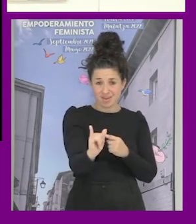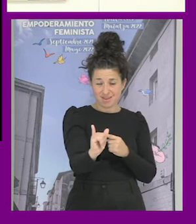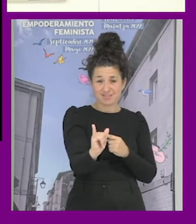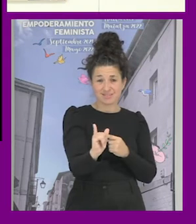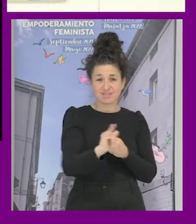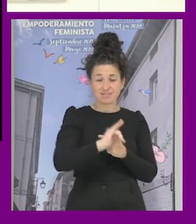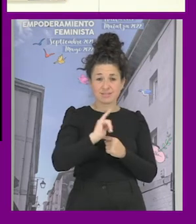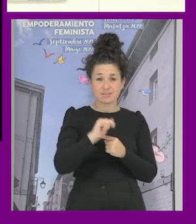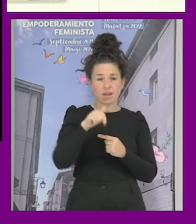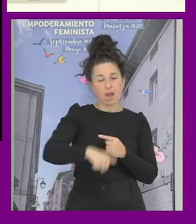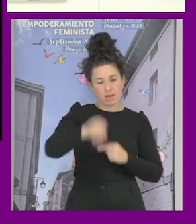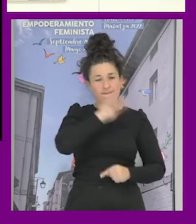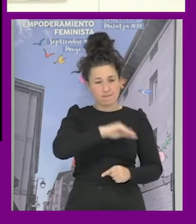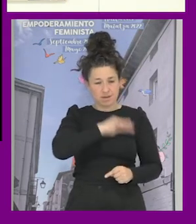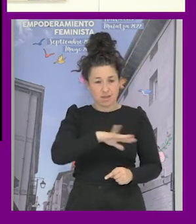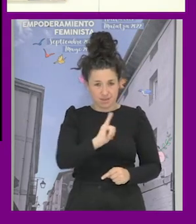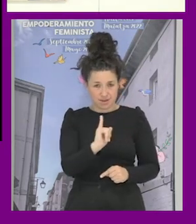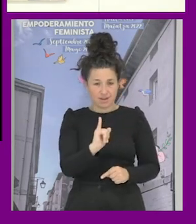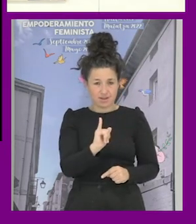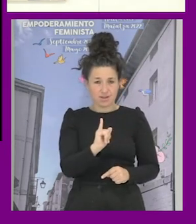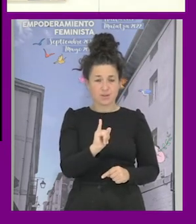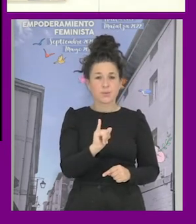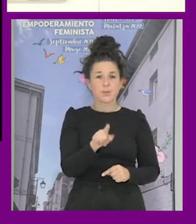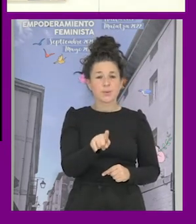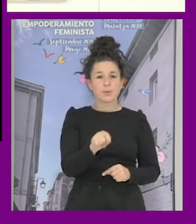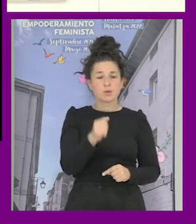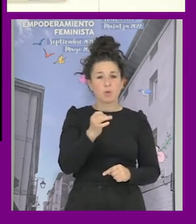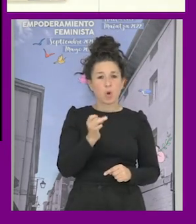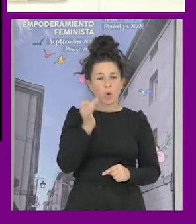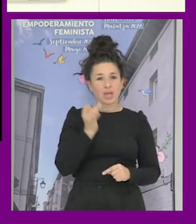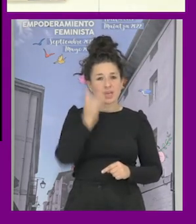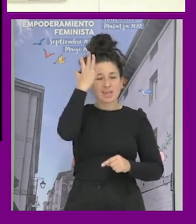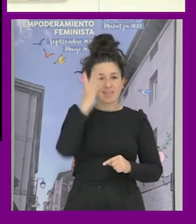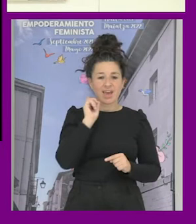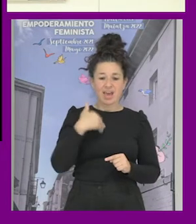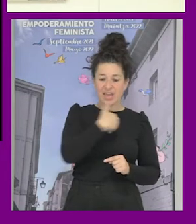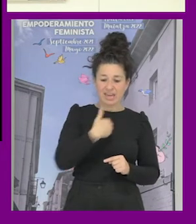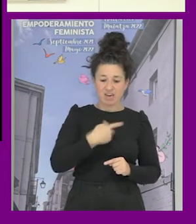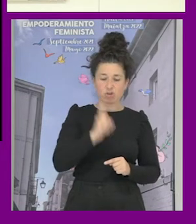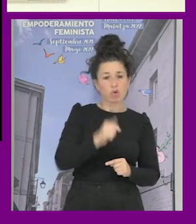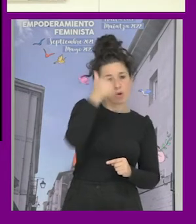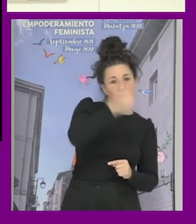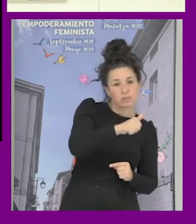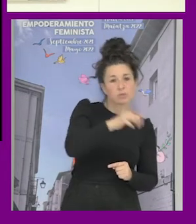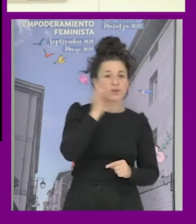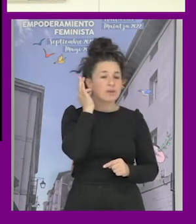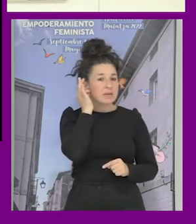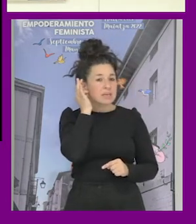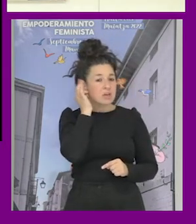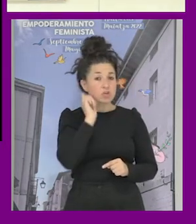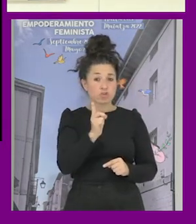aquí tiene bastantes costes podemos decir está reproduciendo la idea de que el género es solo masculino y femenino